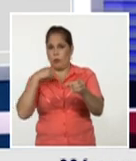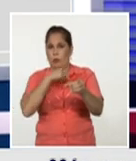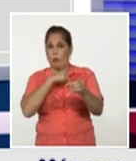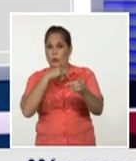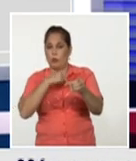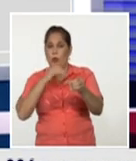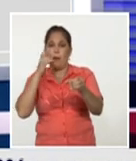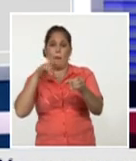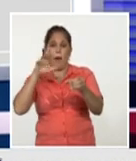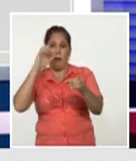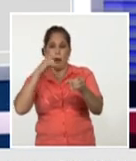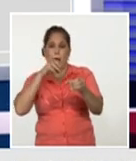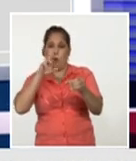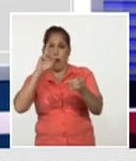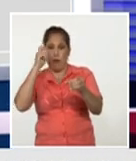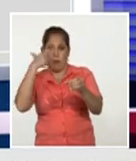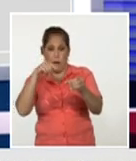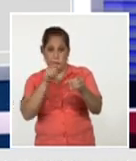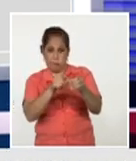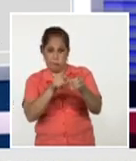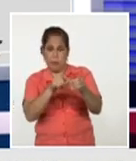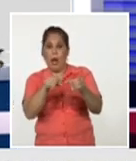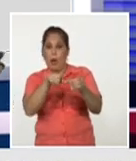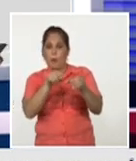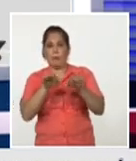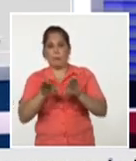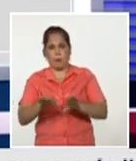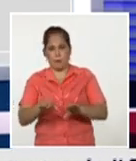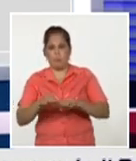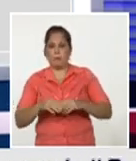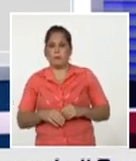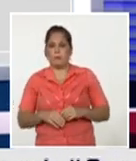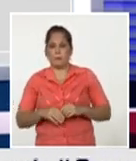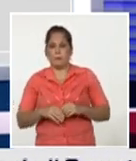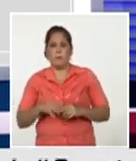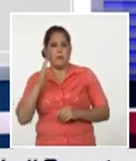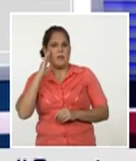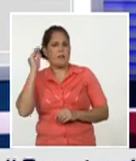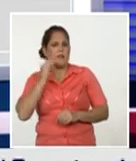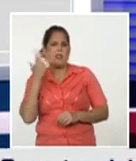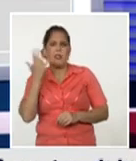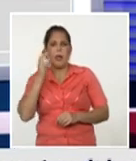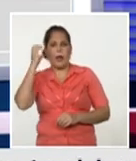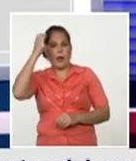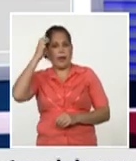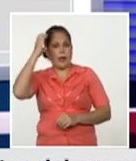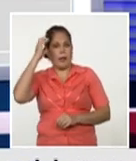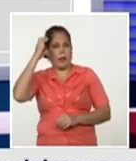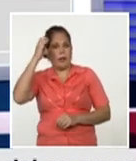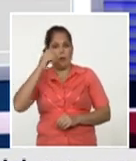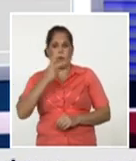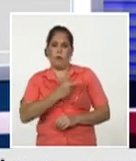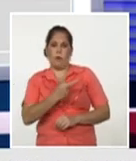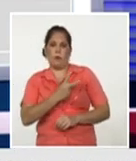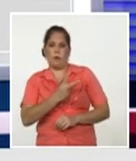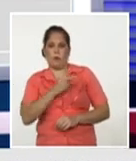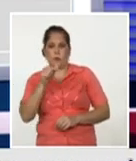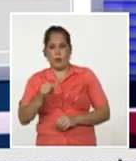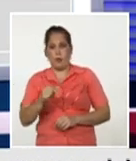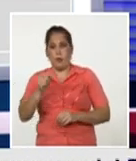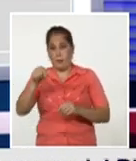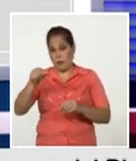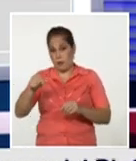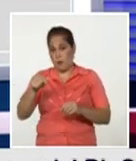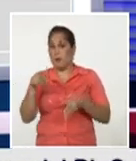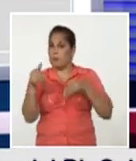María Eugenia Toledo Romaní le propongo hacer una pausa antes de conocer cuáles son los criterios de estos voluntarios y televidentes